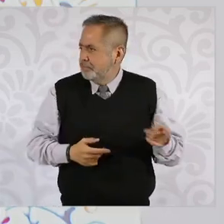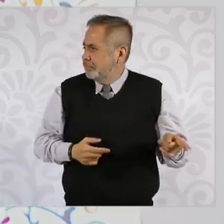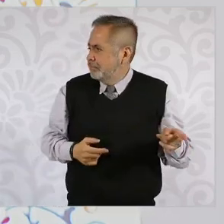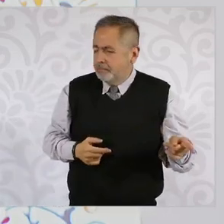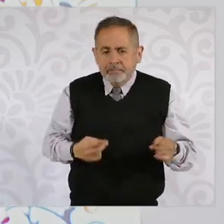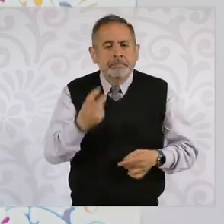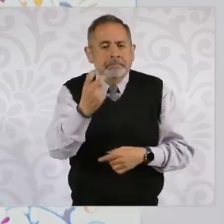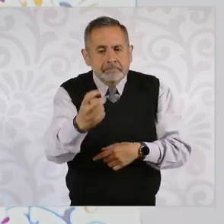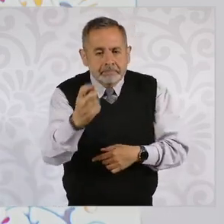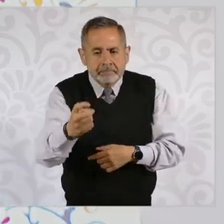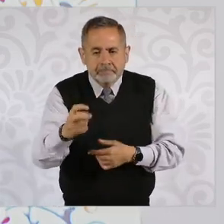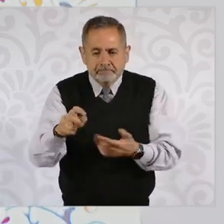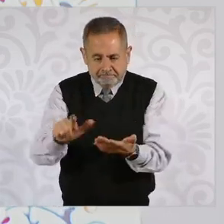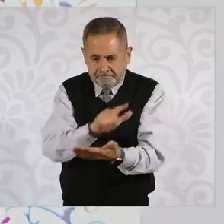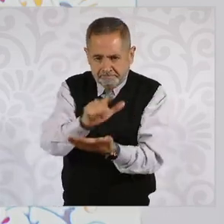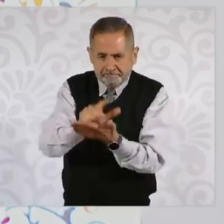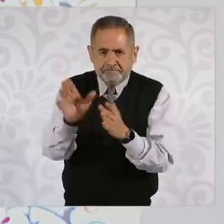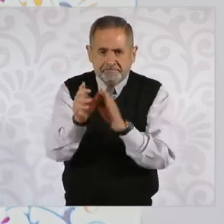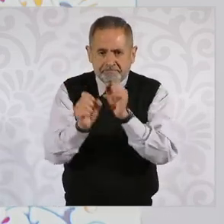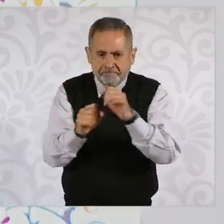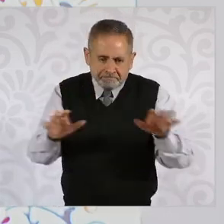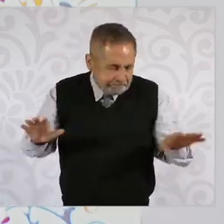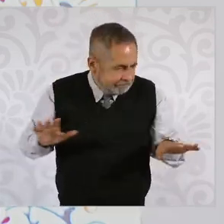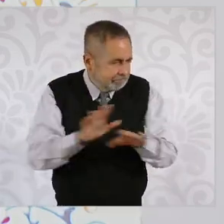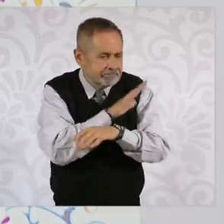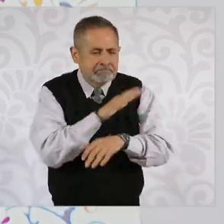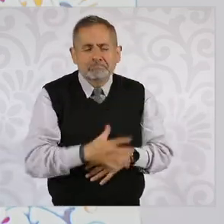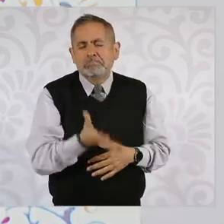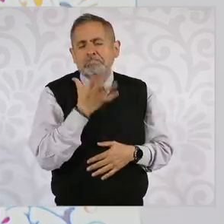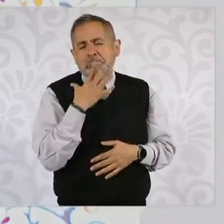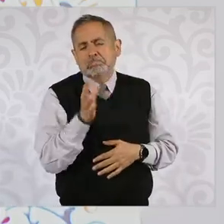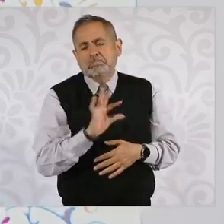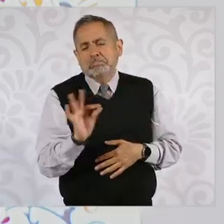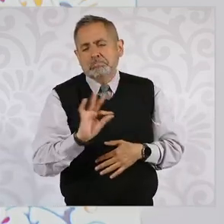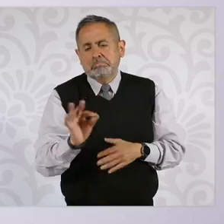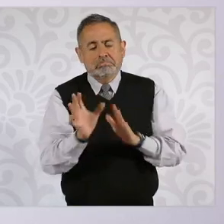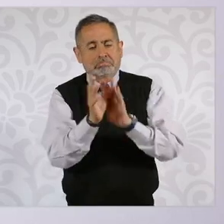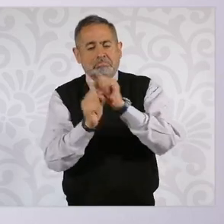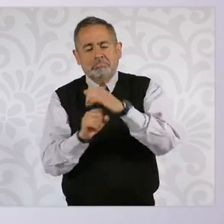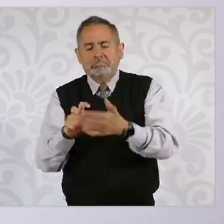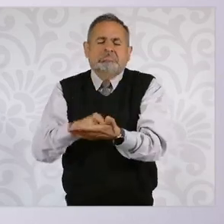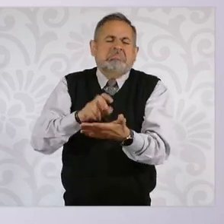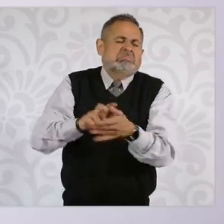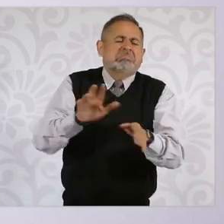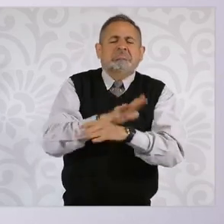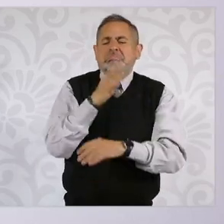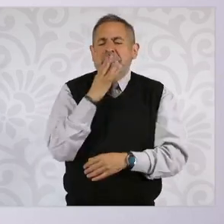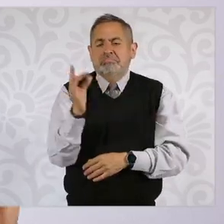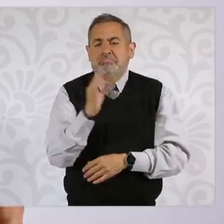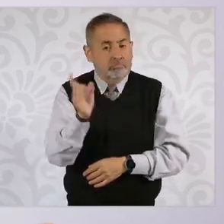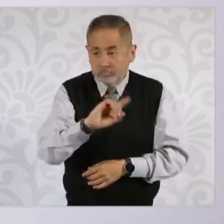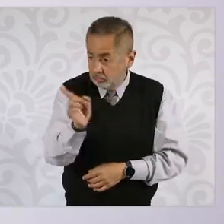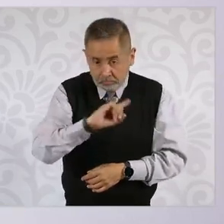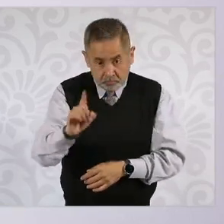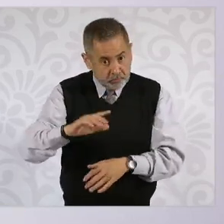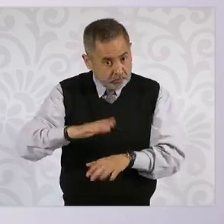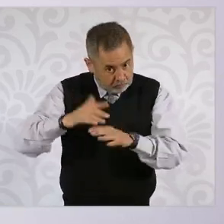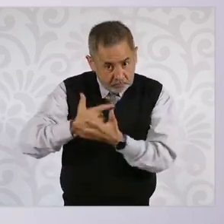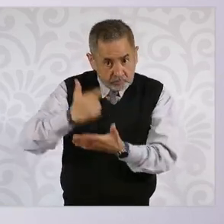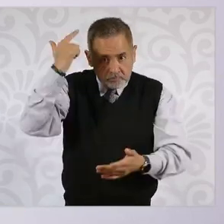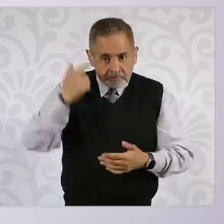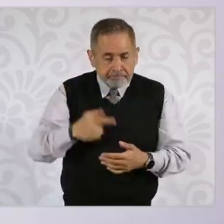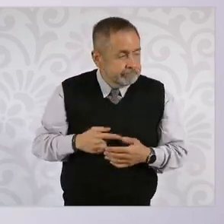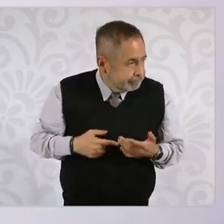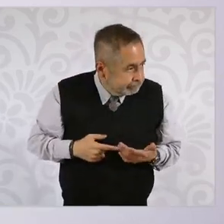una reforma constitucional. No es menor reformar la Constitución. Se reformó la Constitución para